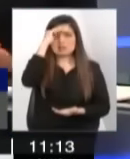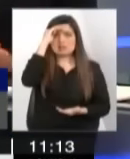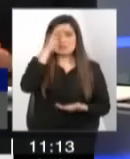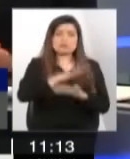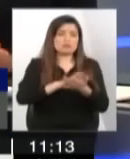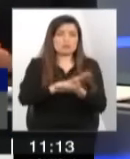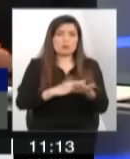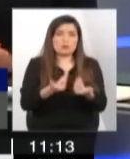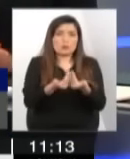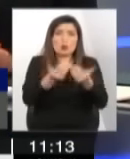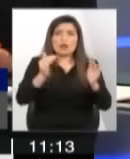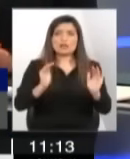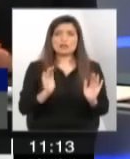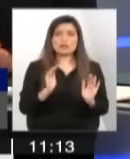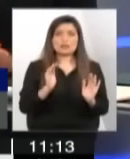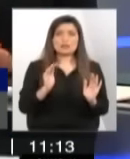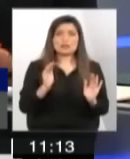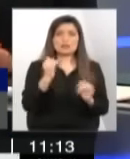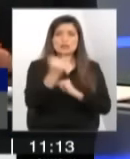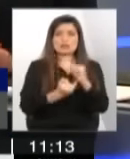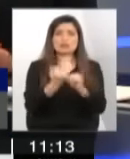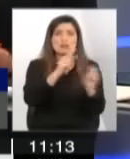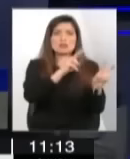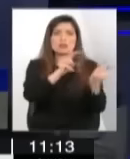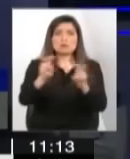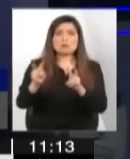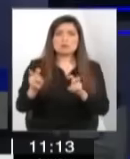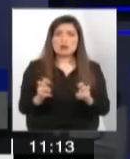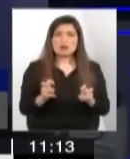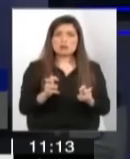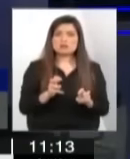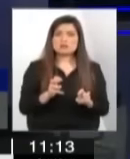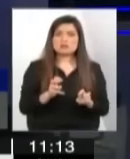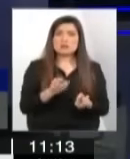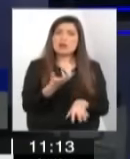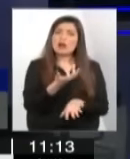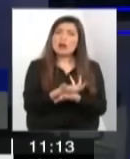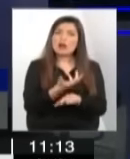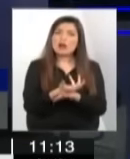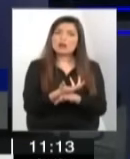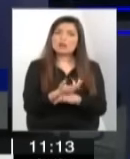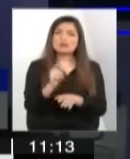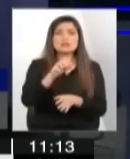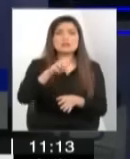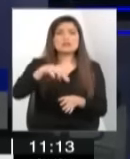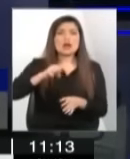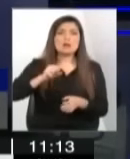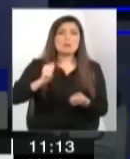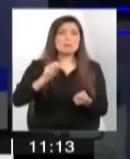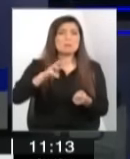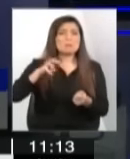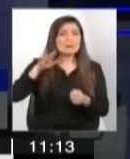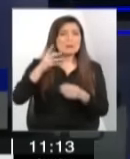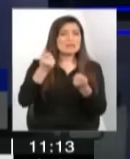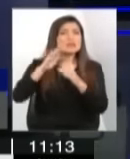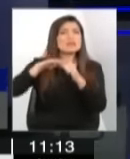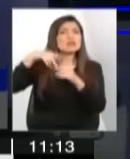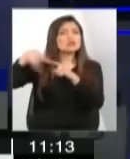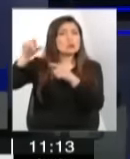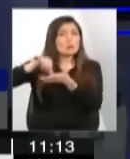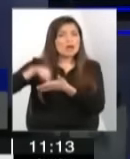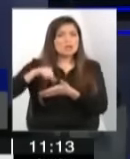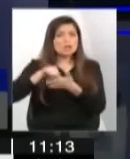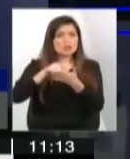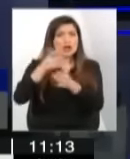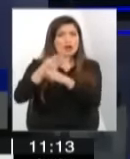journal hoy día internacional sobre estos temas, que hay muchos journals que estudian, lo que aquí sería el cename, es un paper que uno